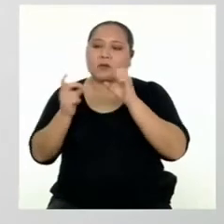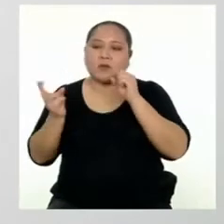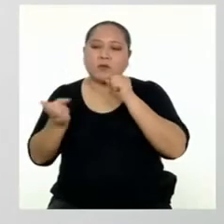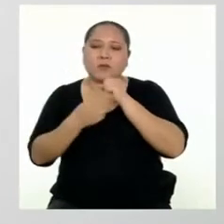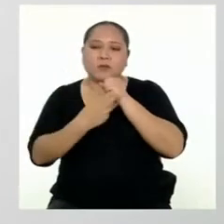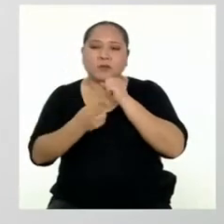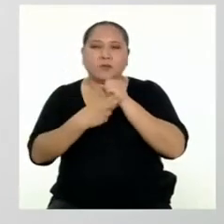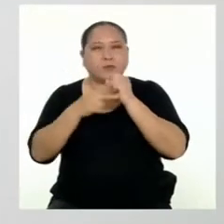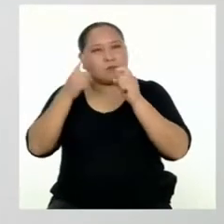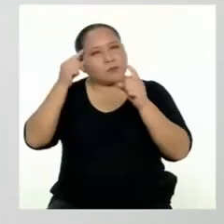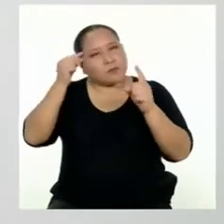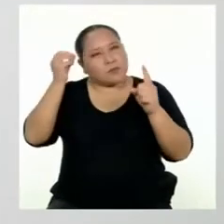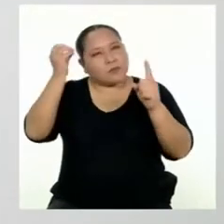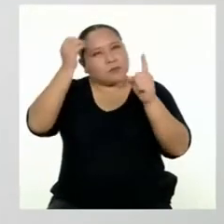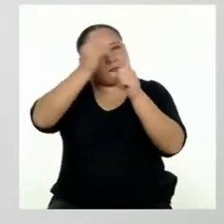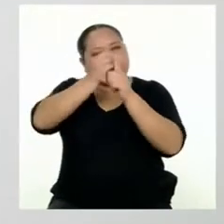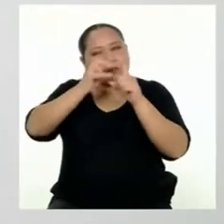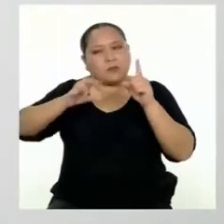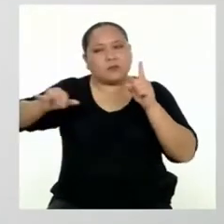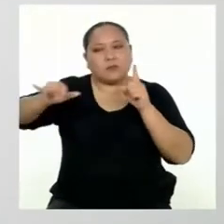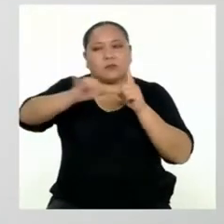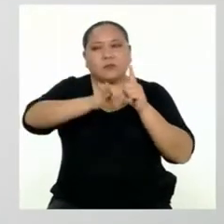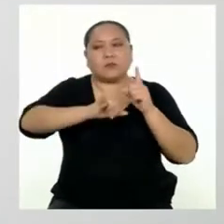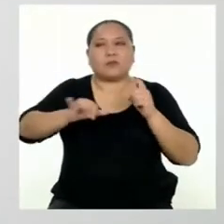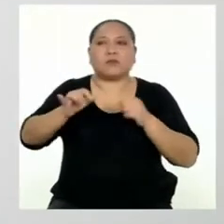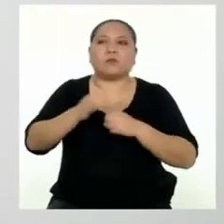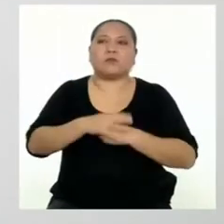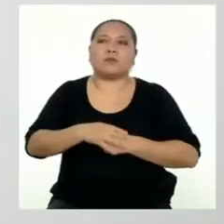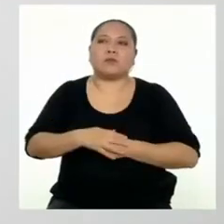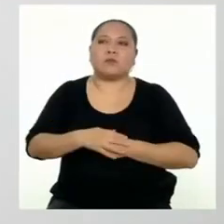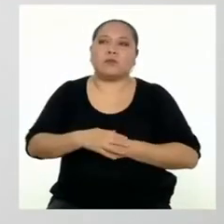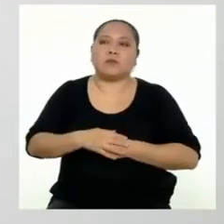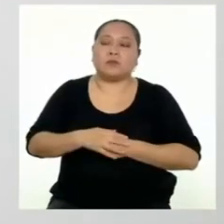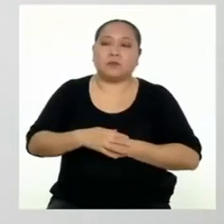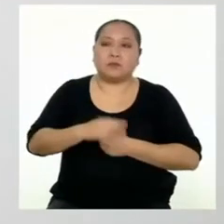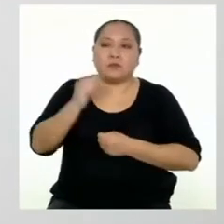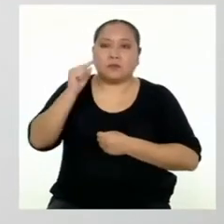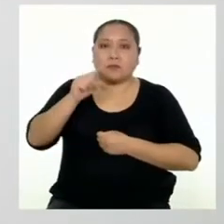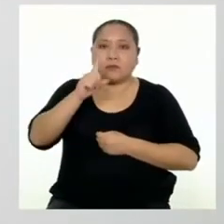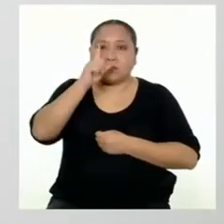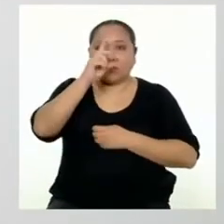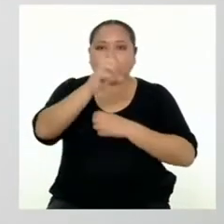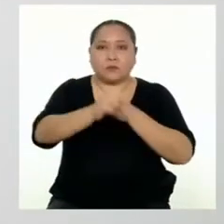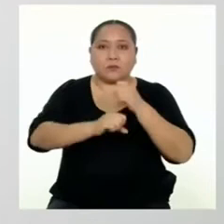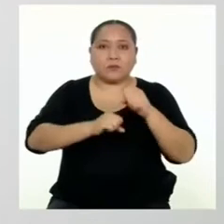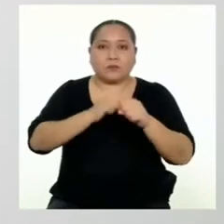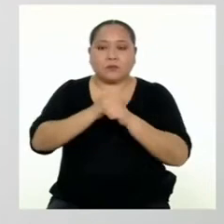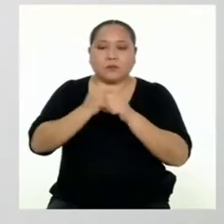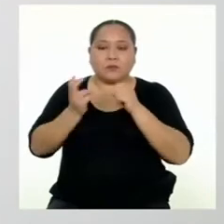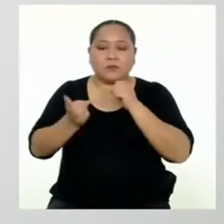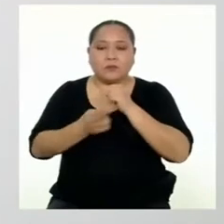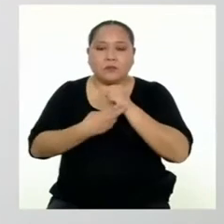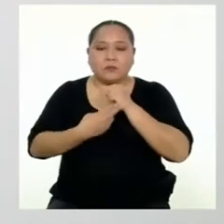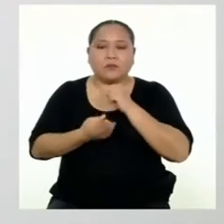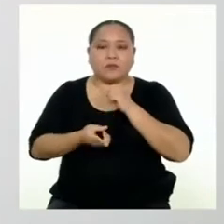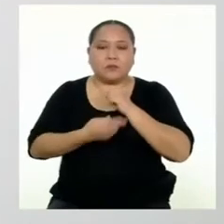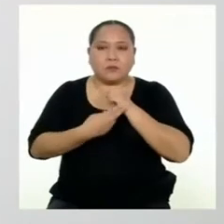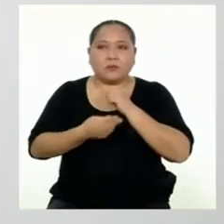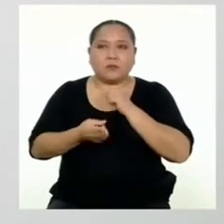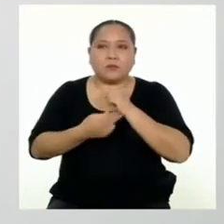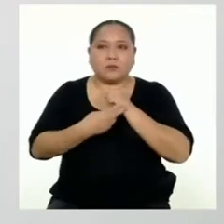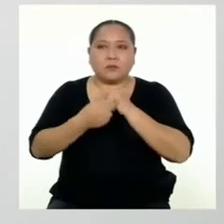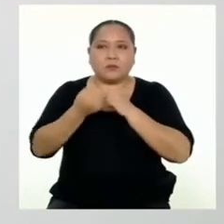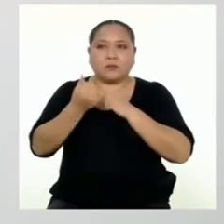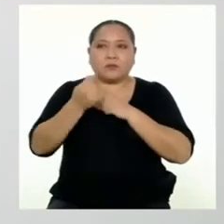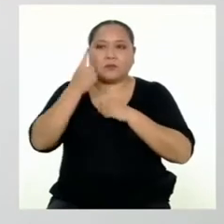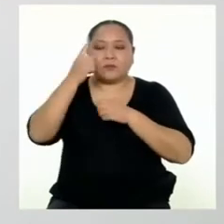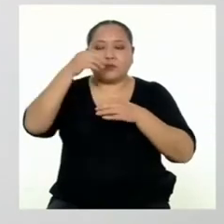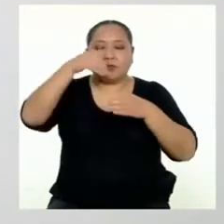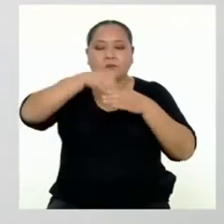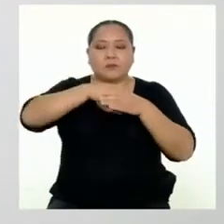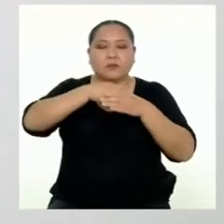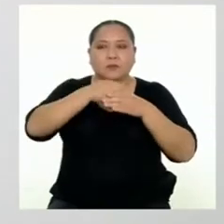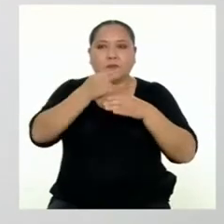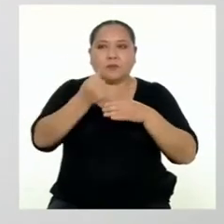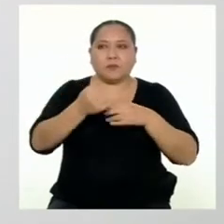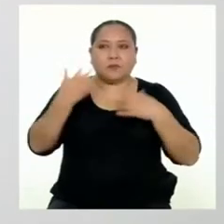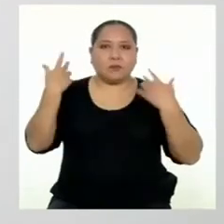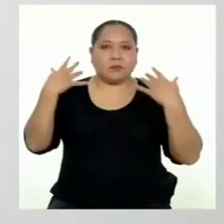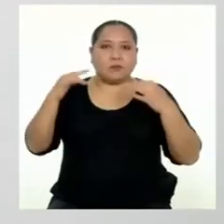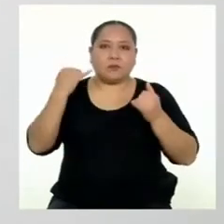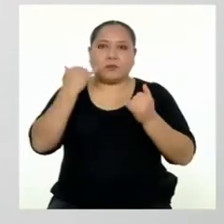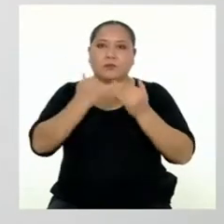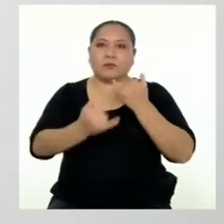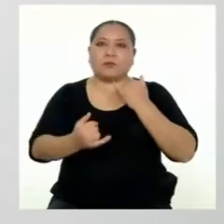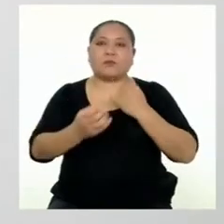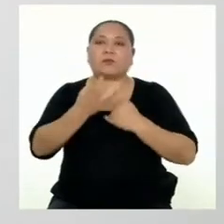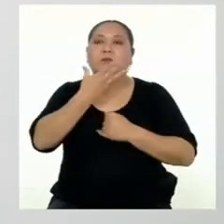para alcanzar el mismo objetivo. Durante el año juntaban sus ahorros en una alcancía. Y